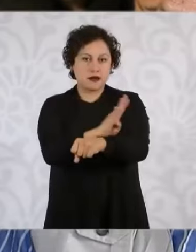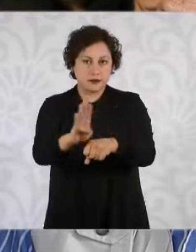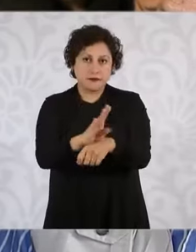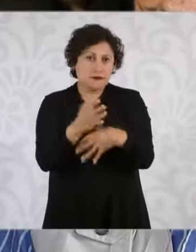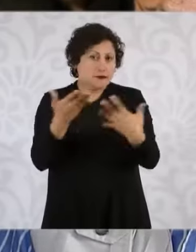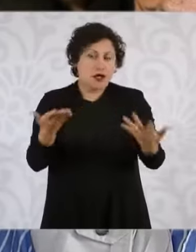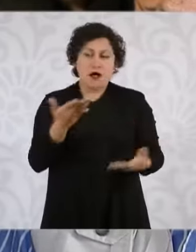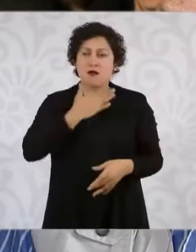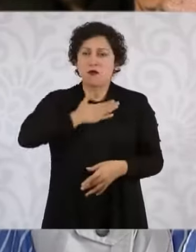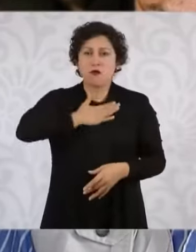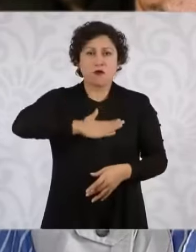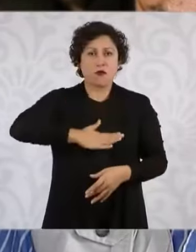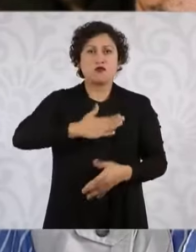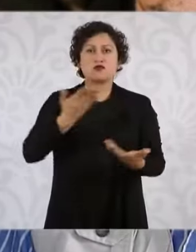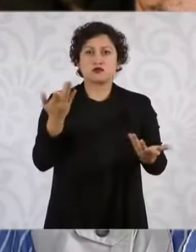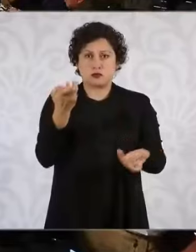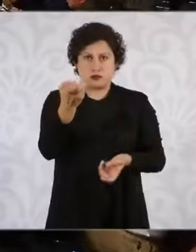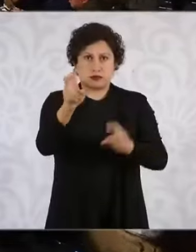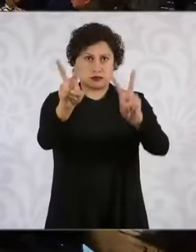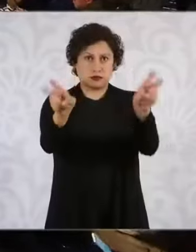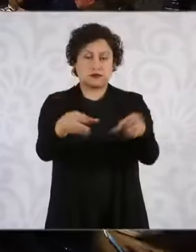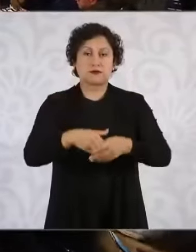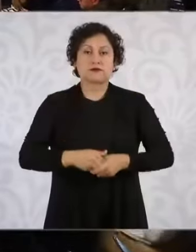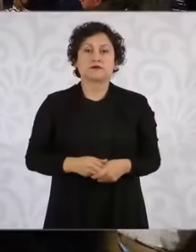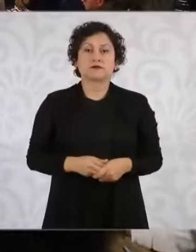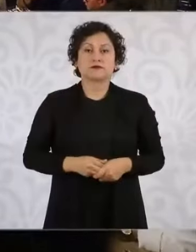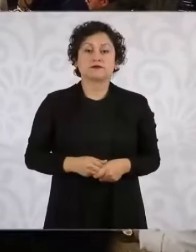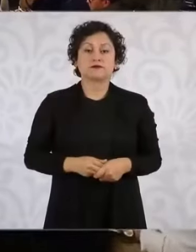se actúe justamente en estos casos. Sí,